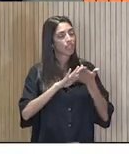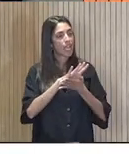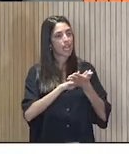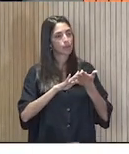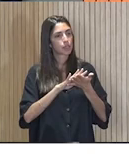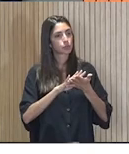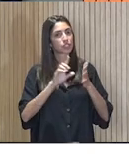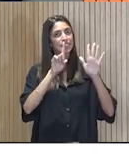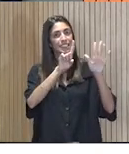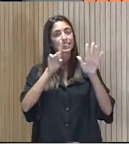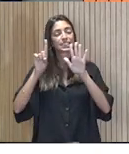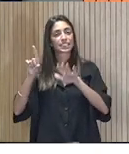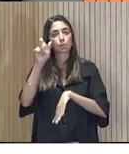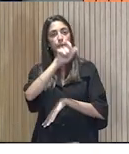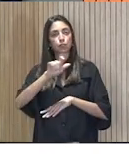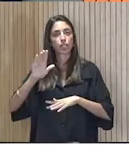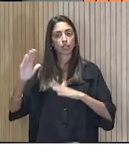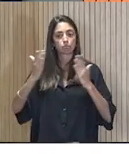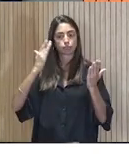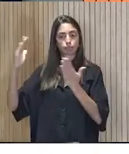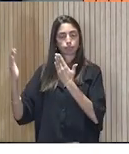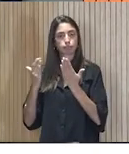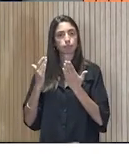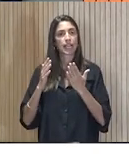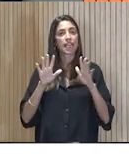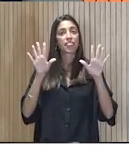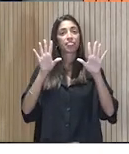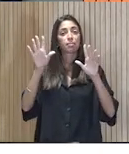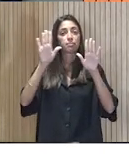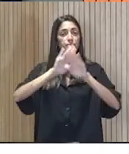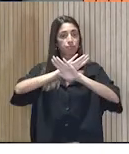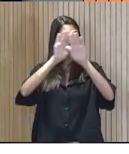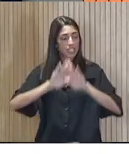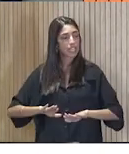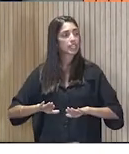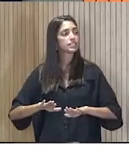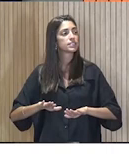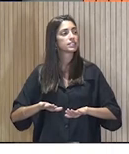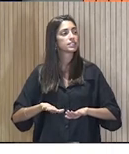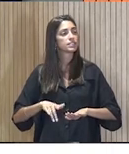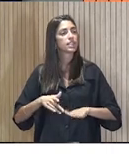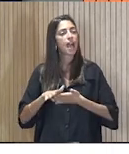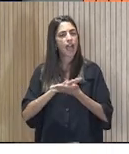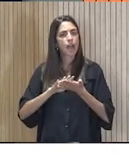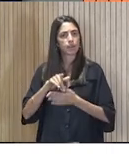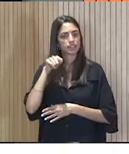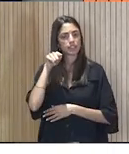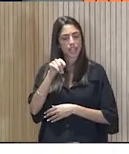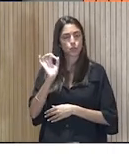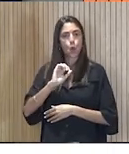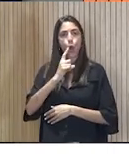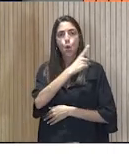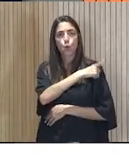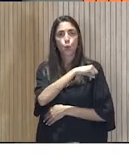66 que se han presentado, a los 10 finalistas. Dirígete a ellos o a Cruz Roja y a